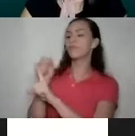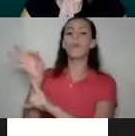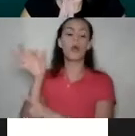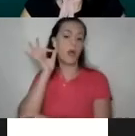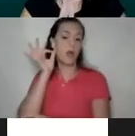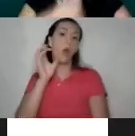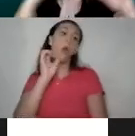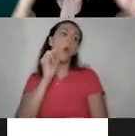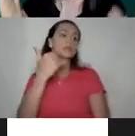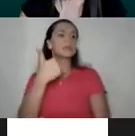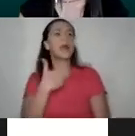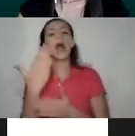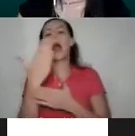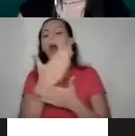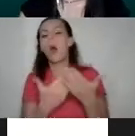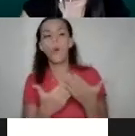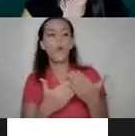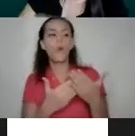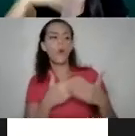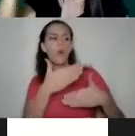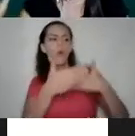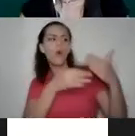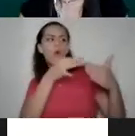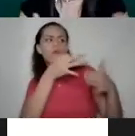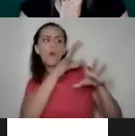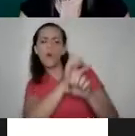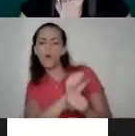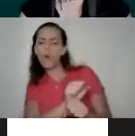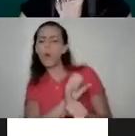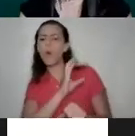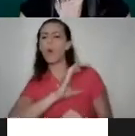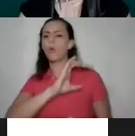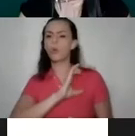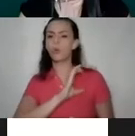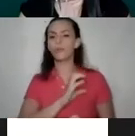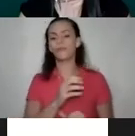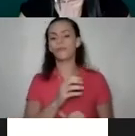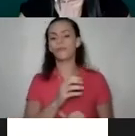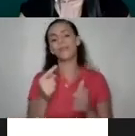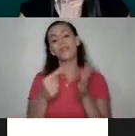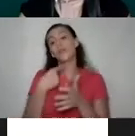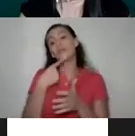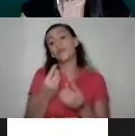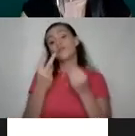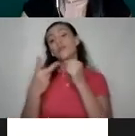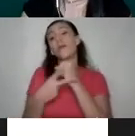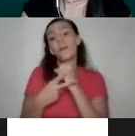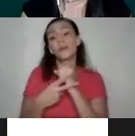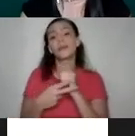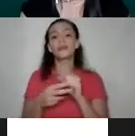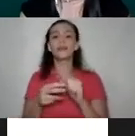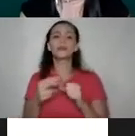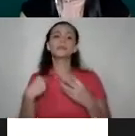hay ciertos patrones de comportamiento o si hay, les digo eso porque muchas veces tendemos a justificar